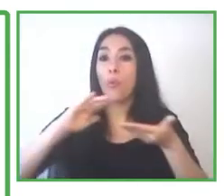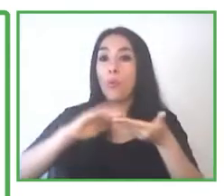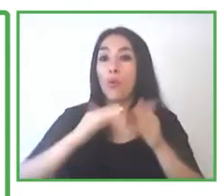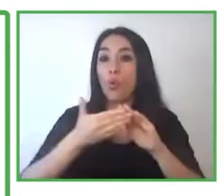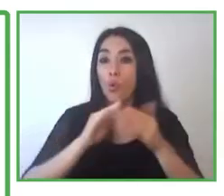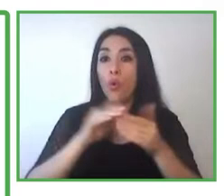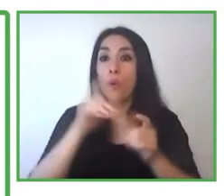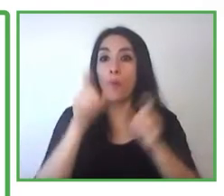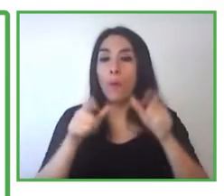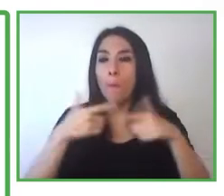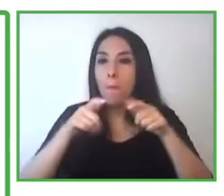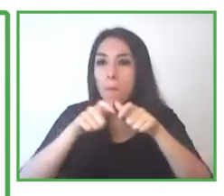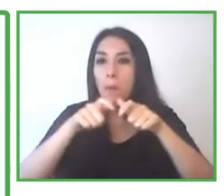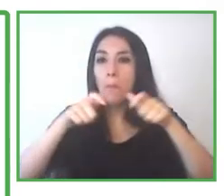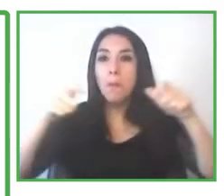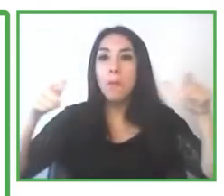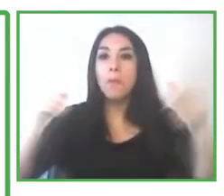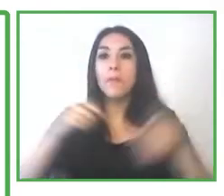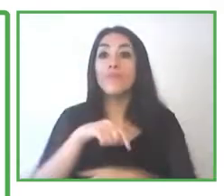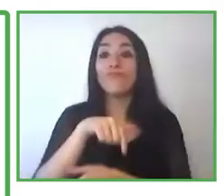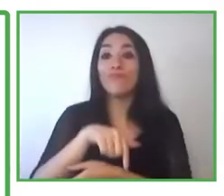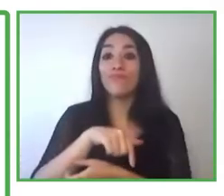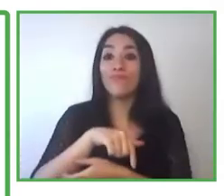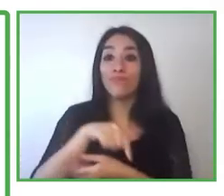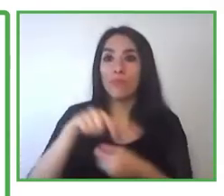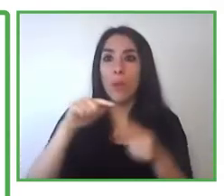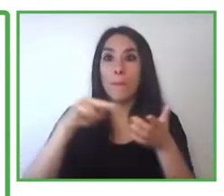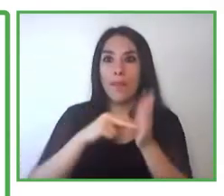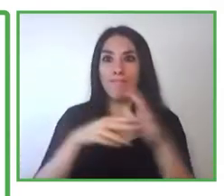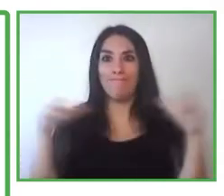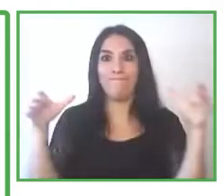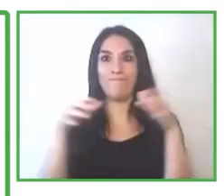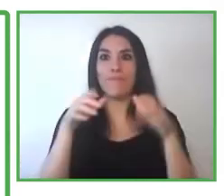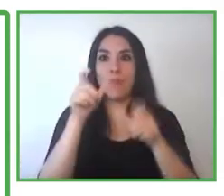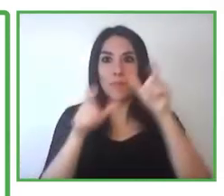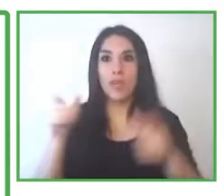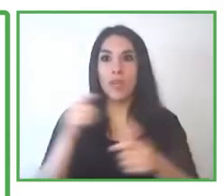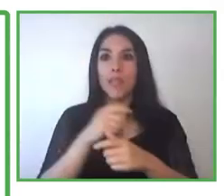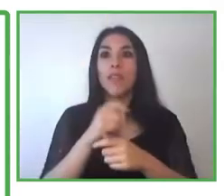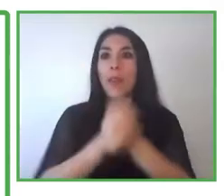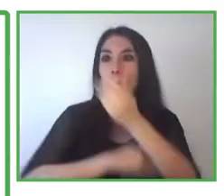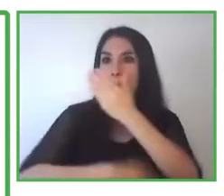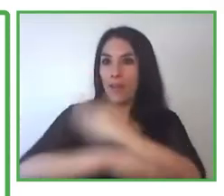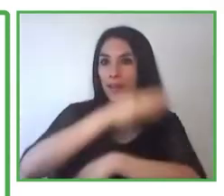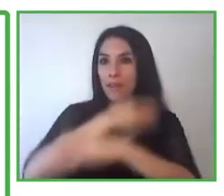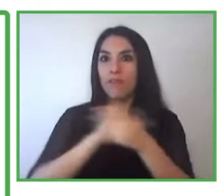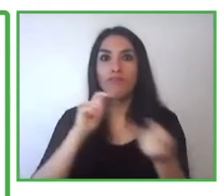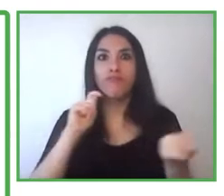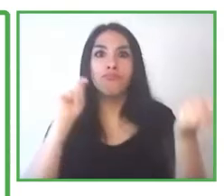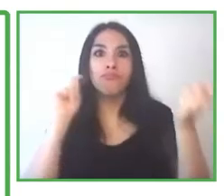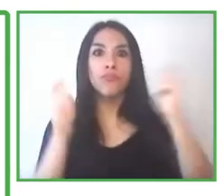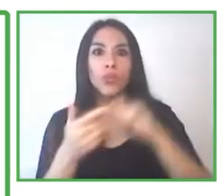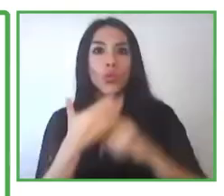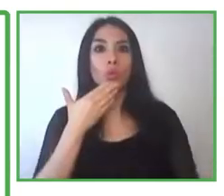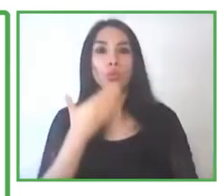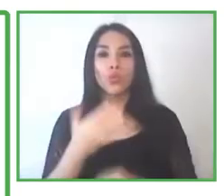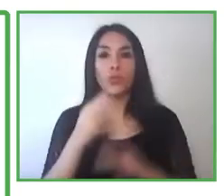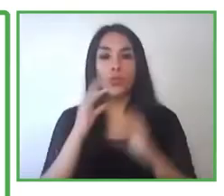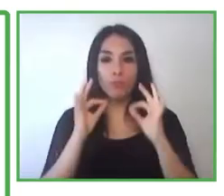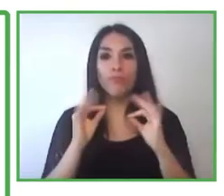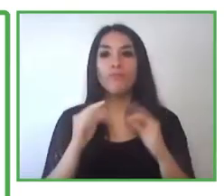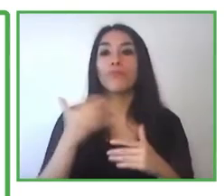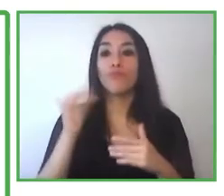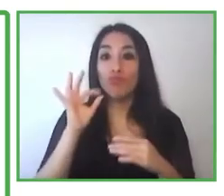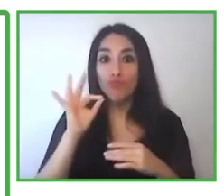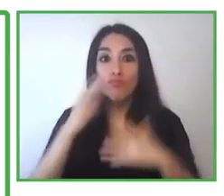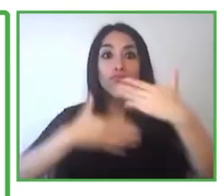con sus buenas prácticas y conocimiento. Como han ya comentado, yo soy Carola Rubia, directora ejecutiva de Fundación Descúbreme.